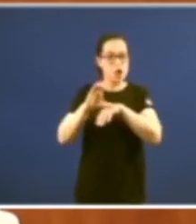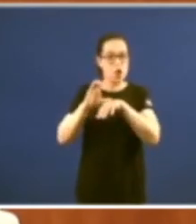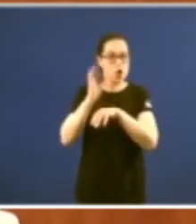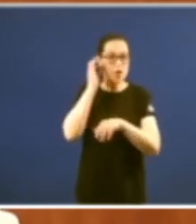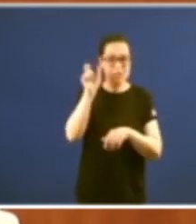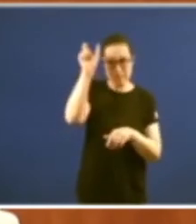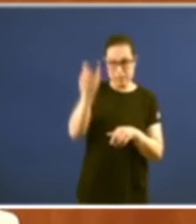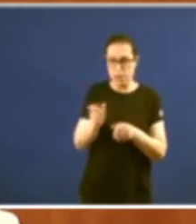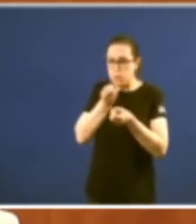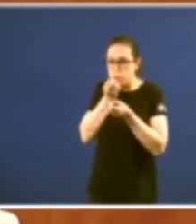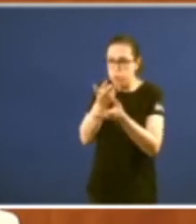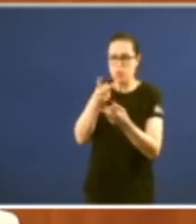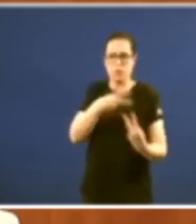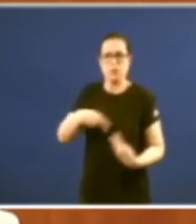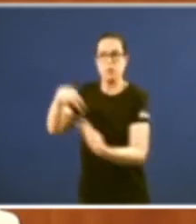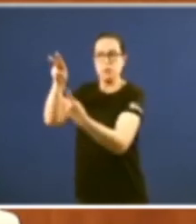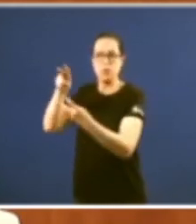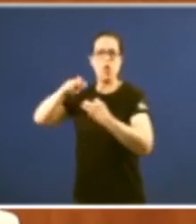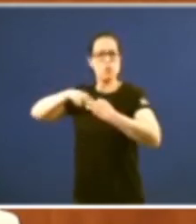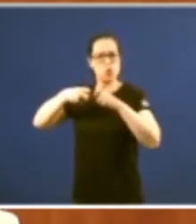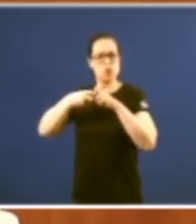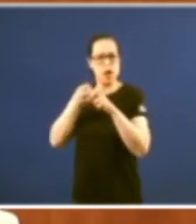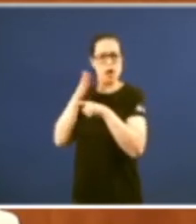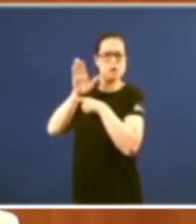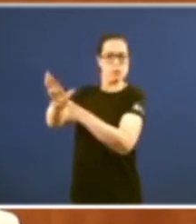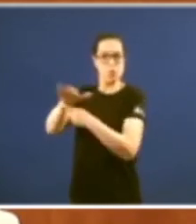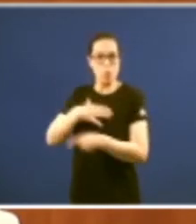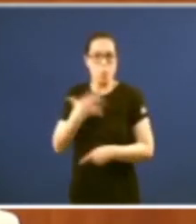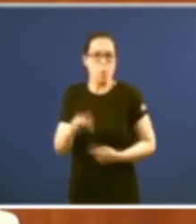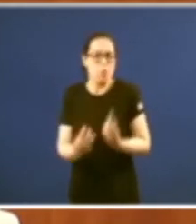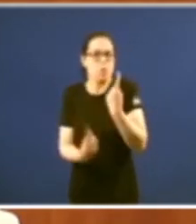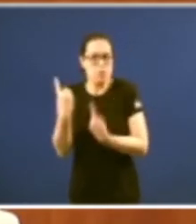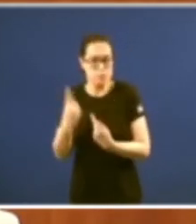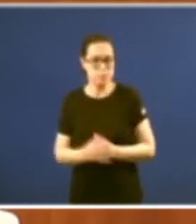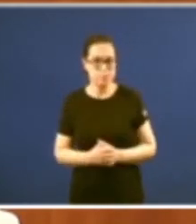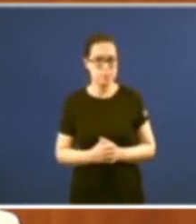a Bruselas en a que non se xa todas as veces que ela quixera pero bueno de vez en cando pode facelo